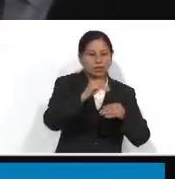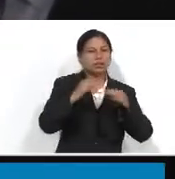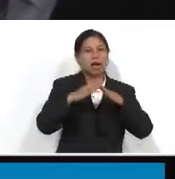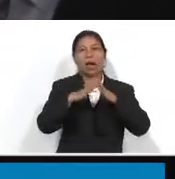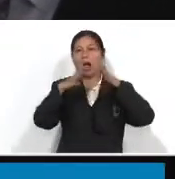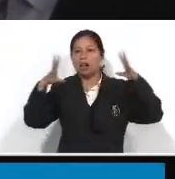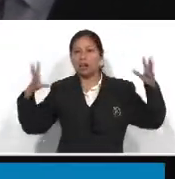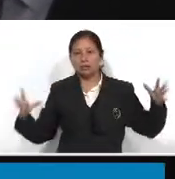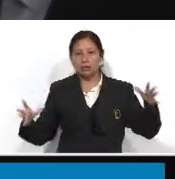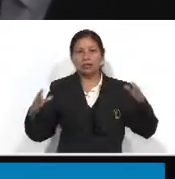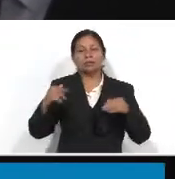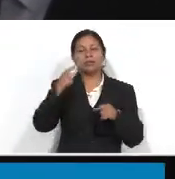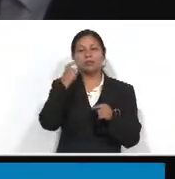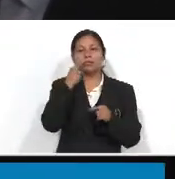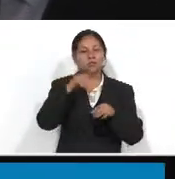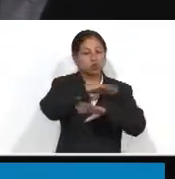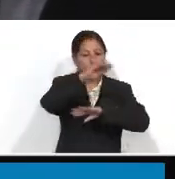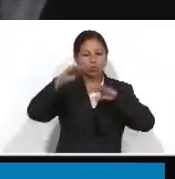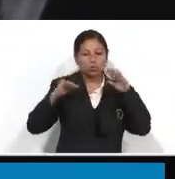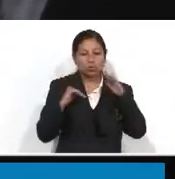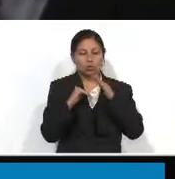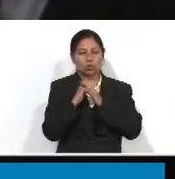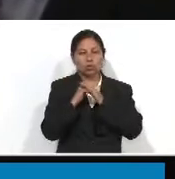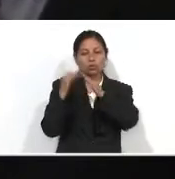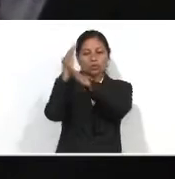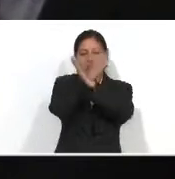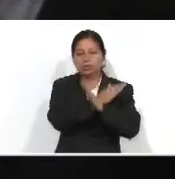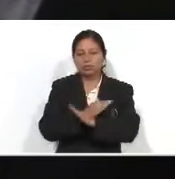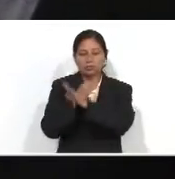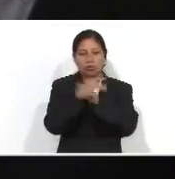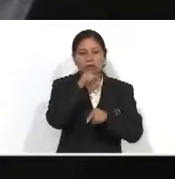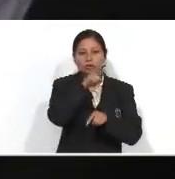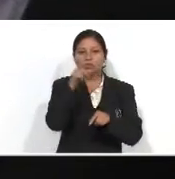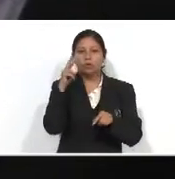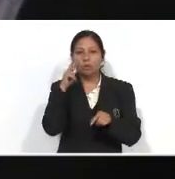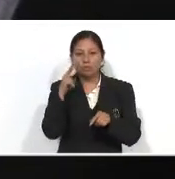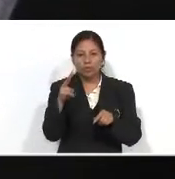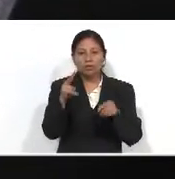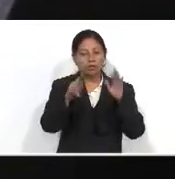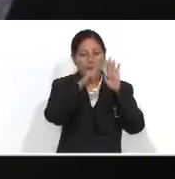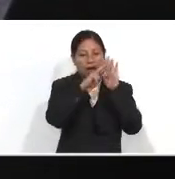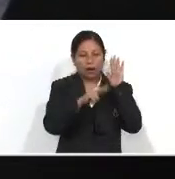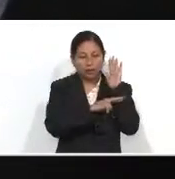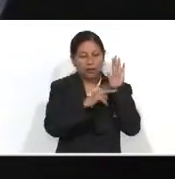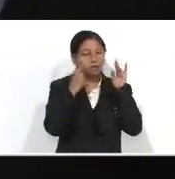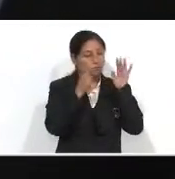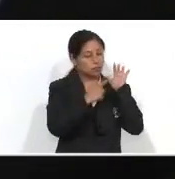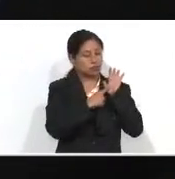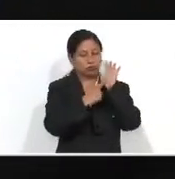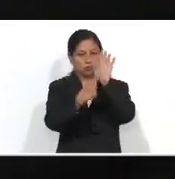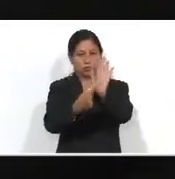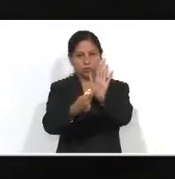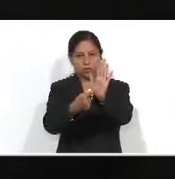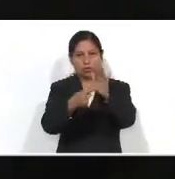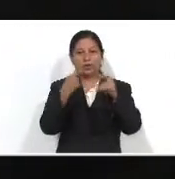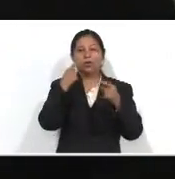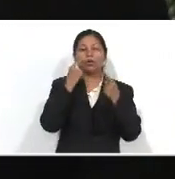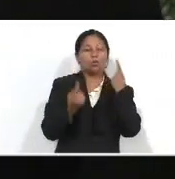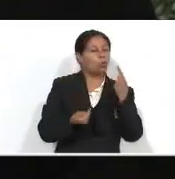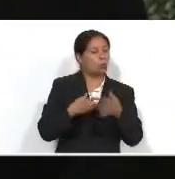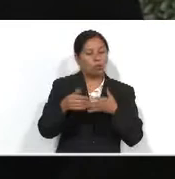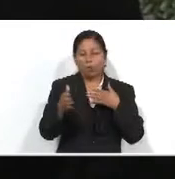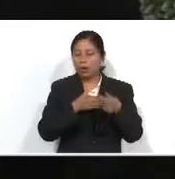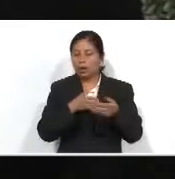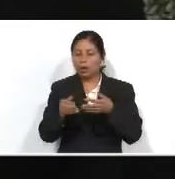y por ello es que todos los protocolos de bioseguridad que ustedes vieron están establecidos para asegurarnos de poder detectar cualquier